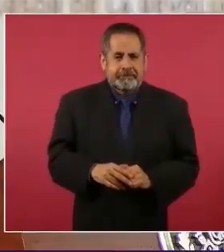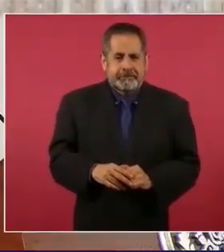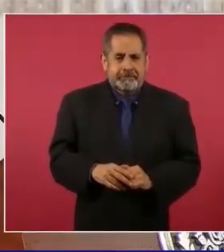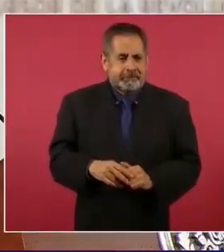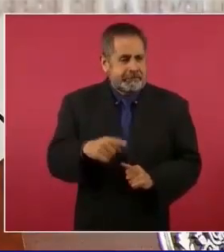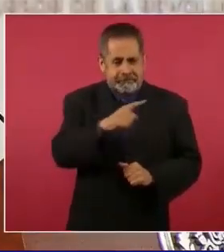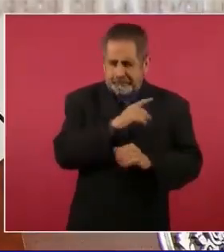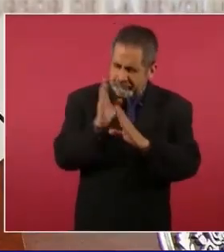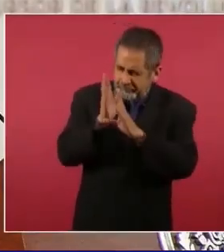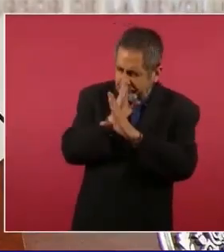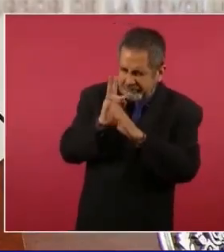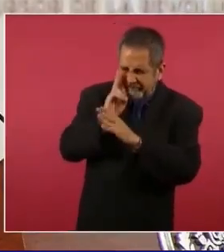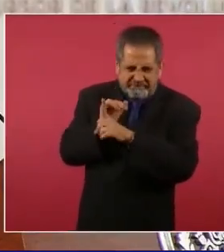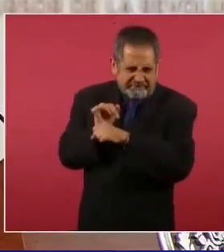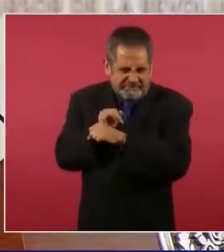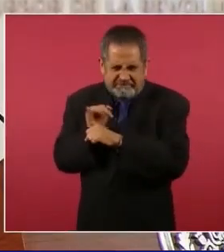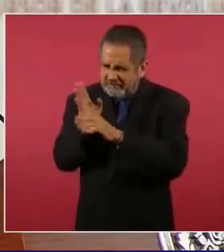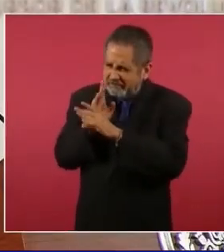ilícito?